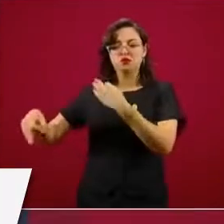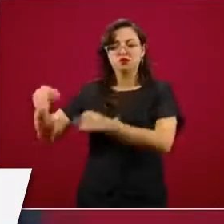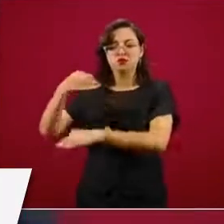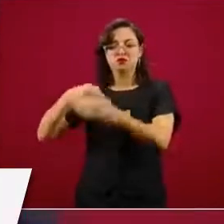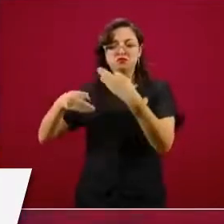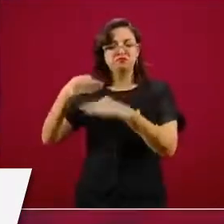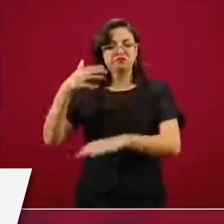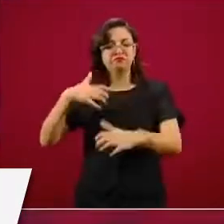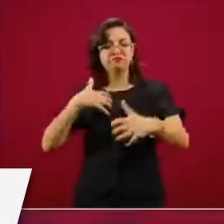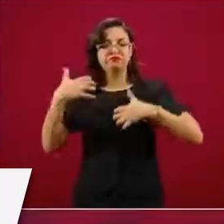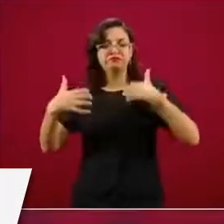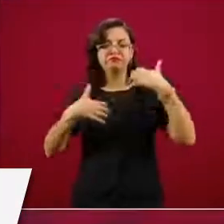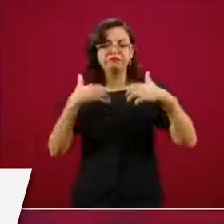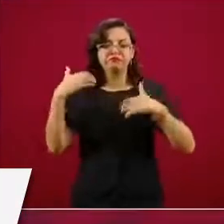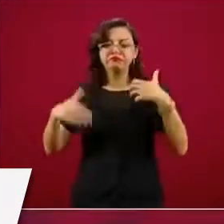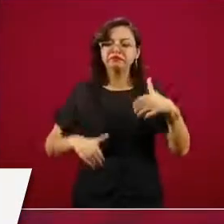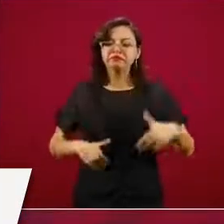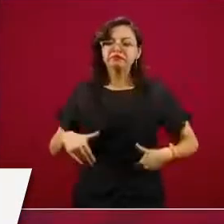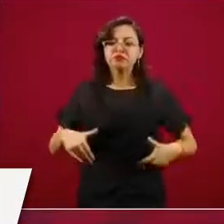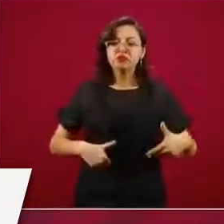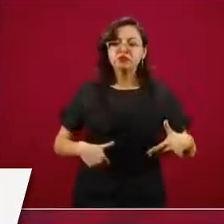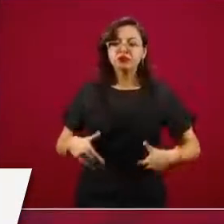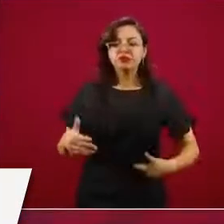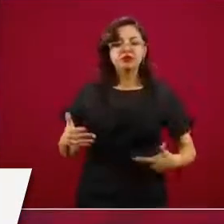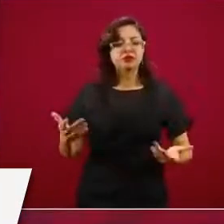porque ya no hay corrupción.